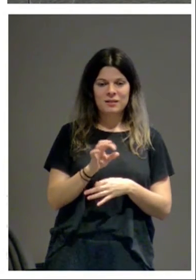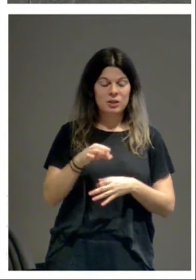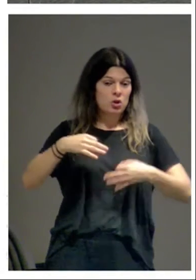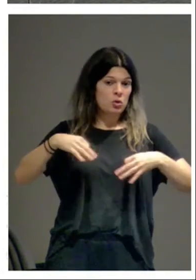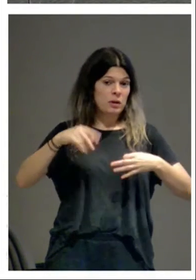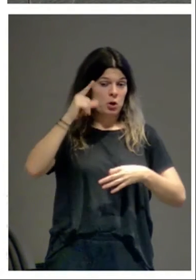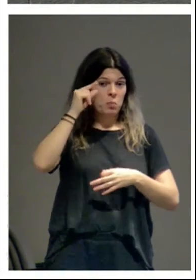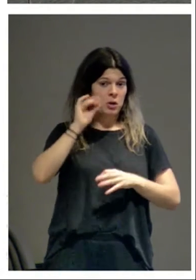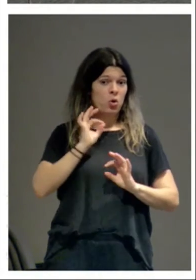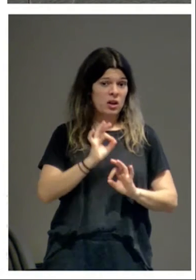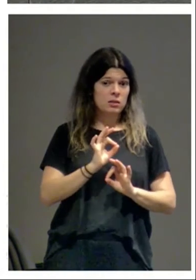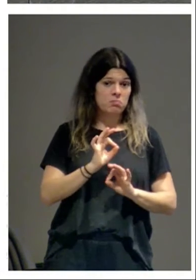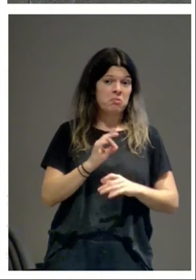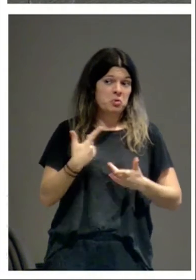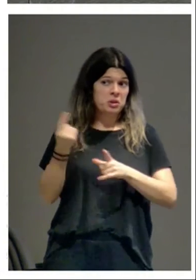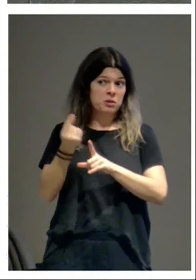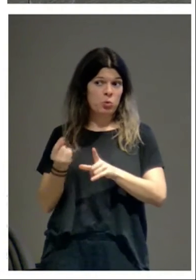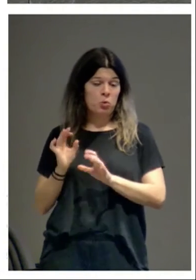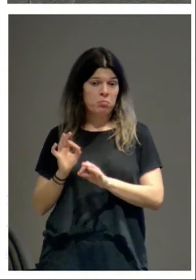románico sea así, pues lo vamos a dibujar así.